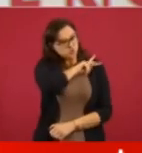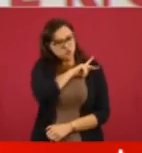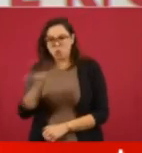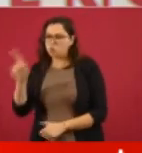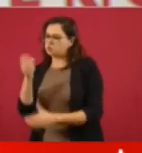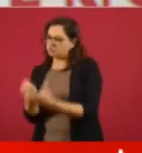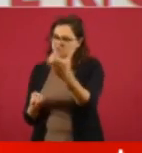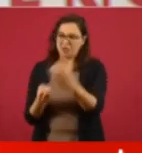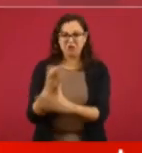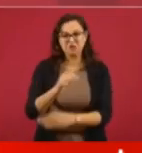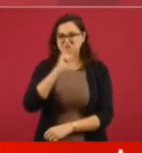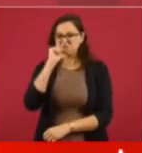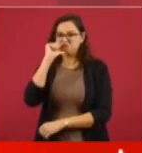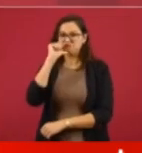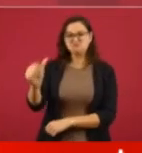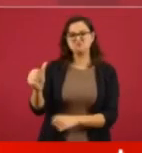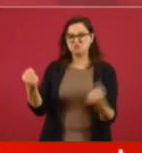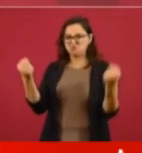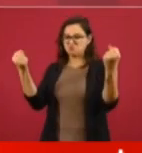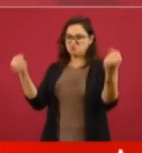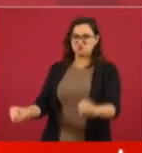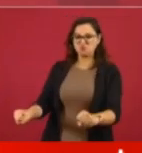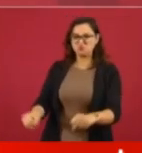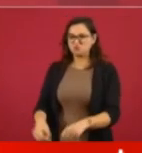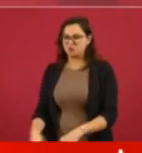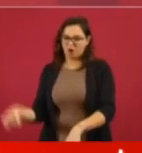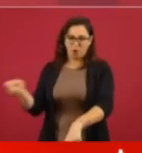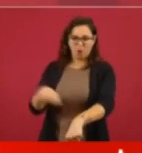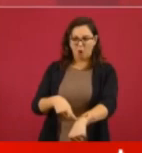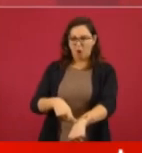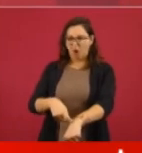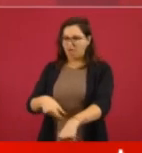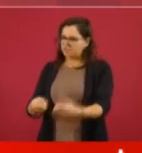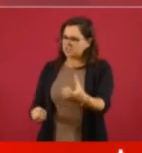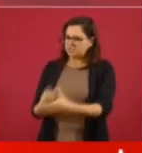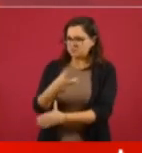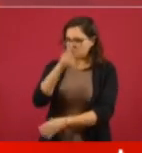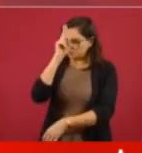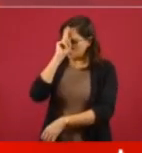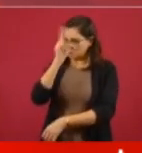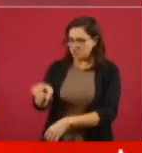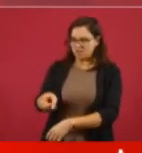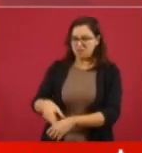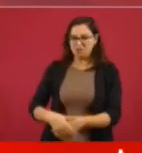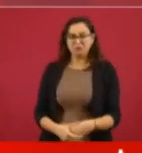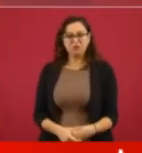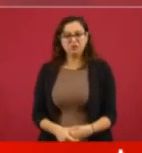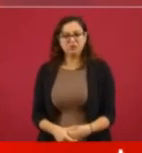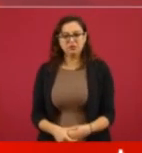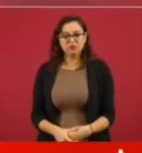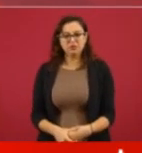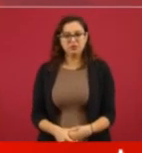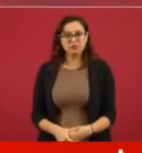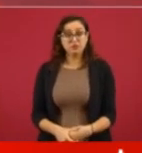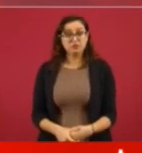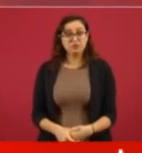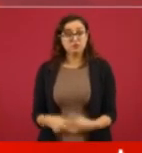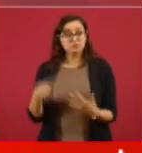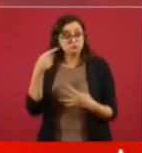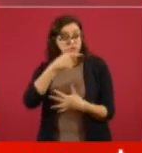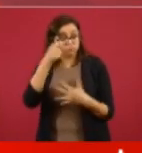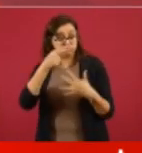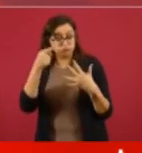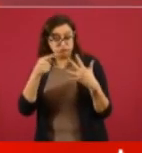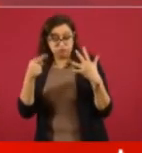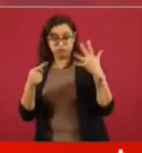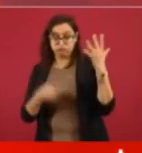va a haber toque de queda y otras cosas,